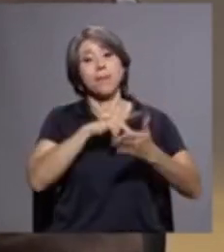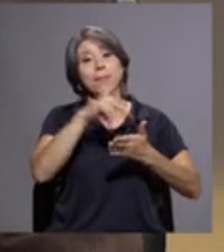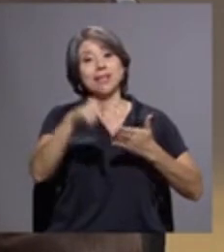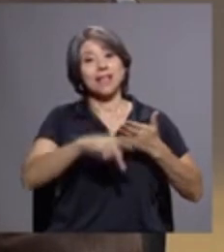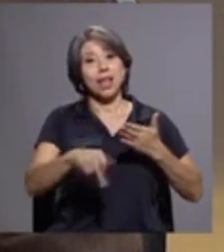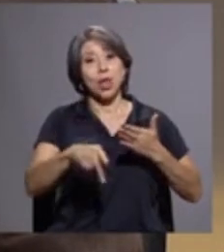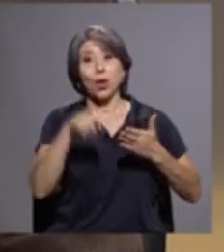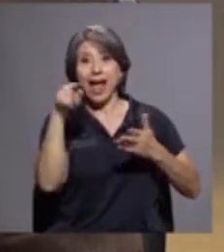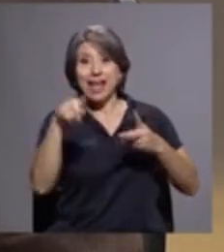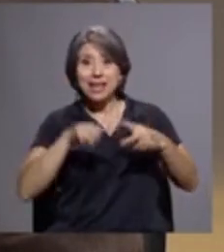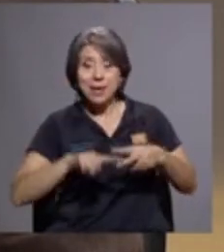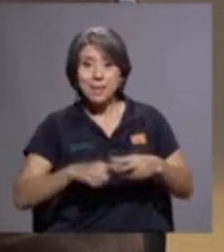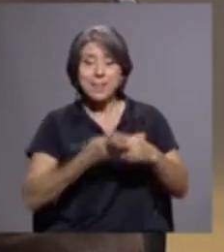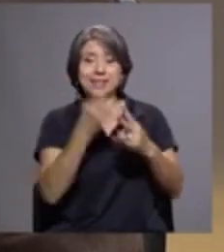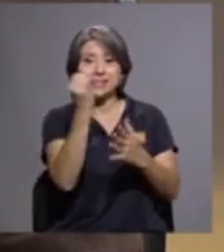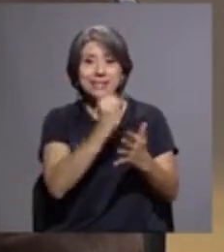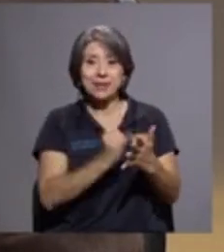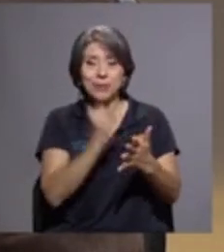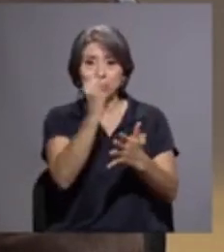primeras acuarelas.